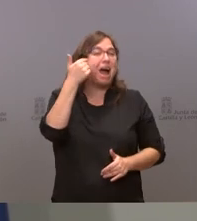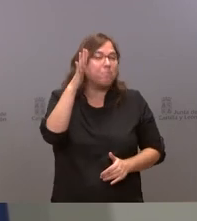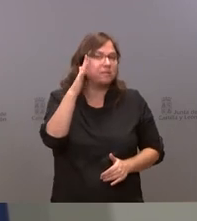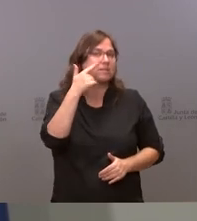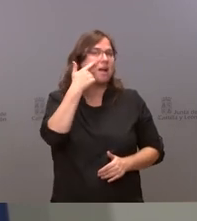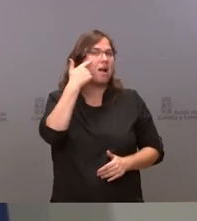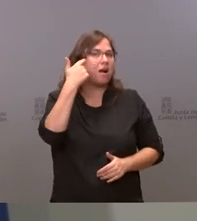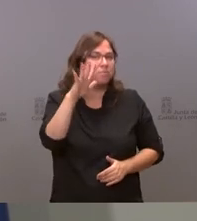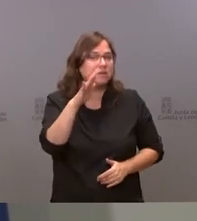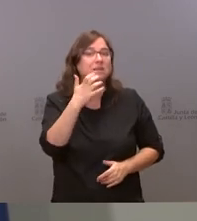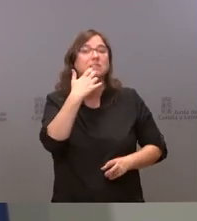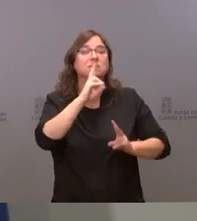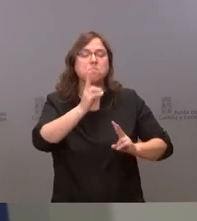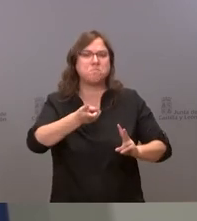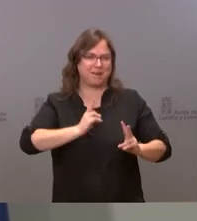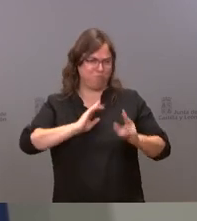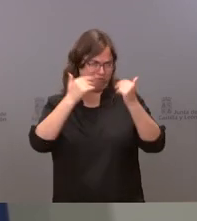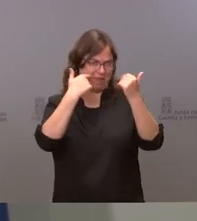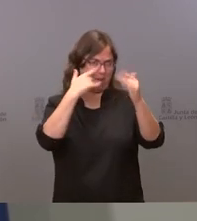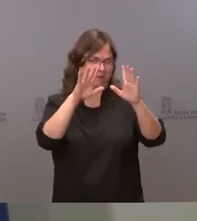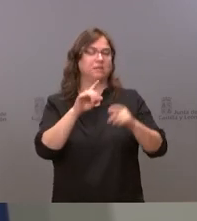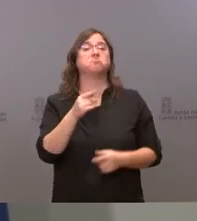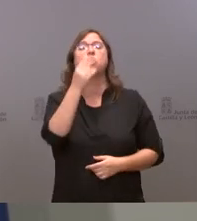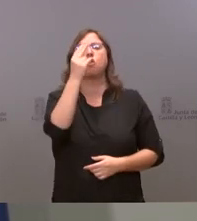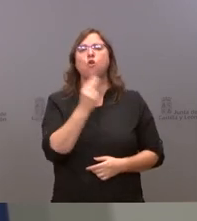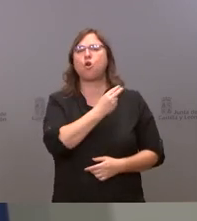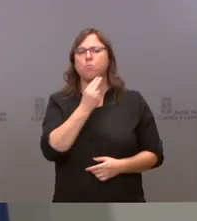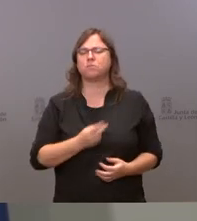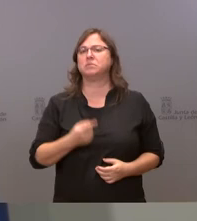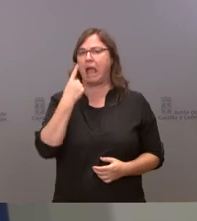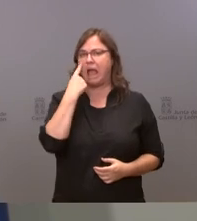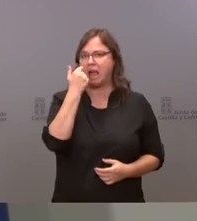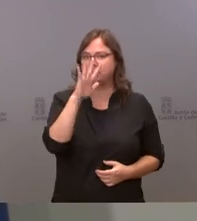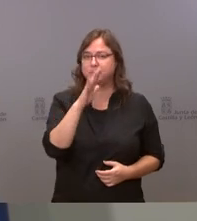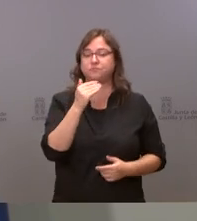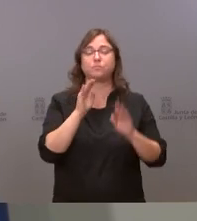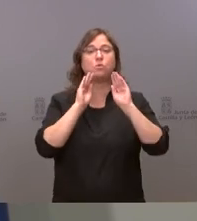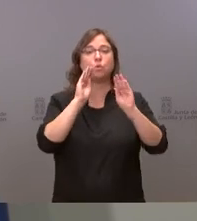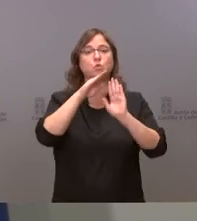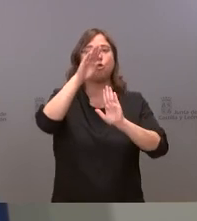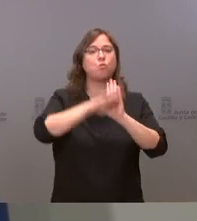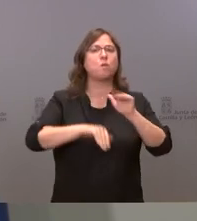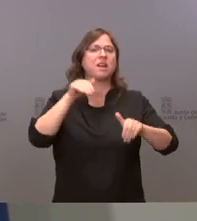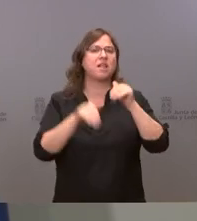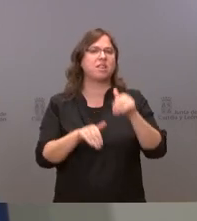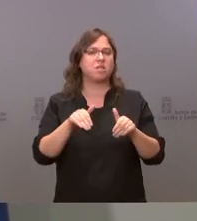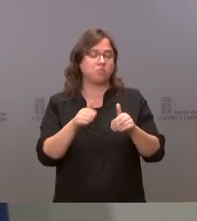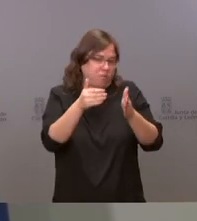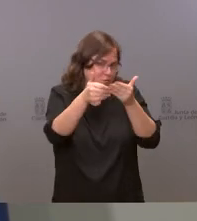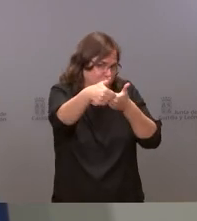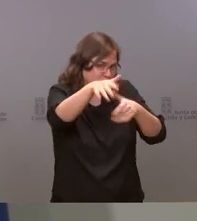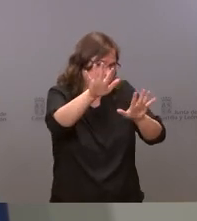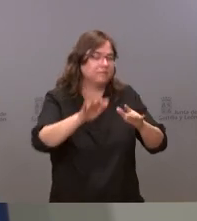que me contesten a esto y que se comprometan con ello para su programa electoral para cuando sea